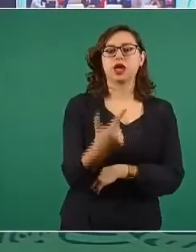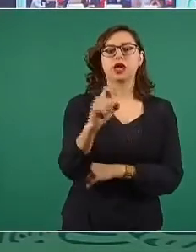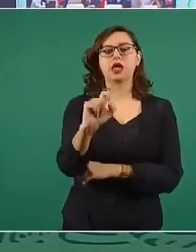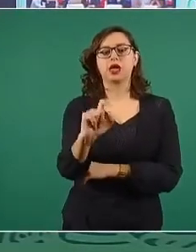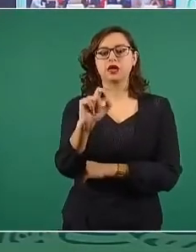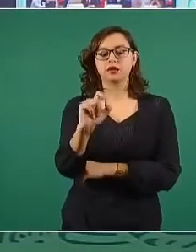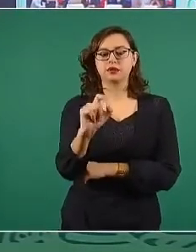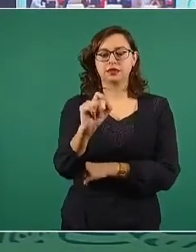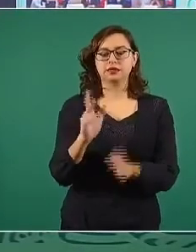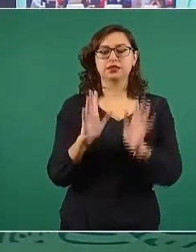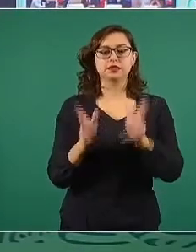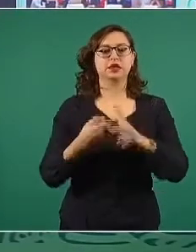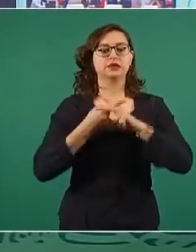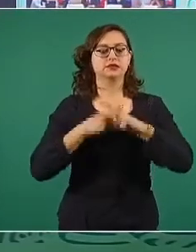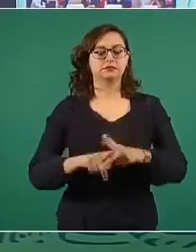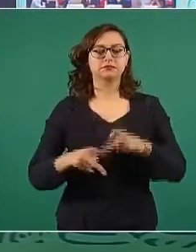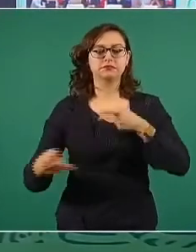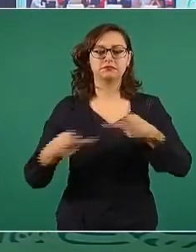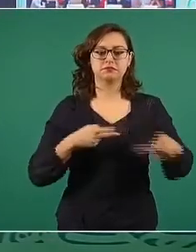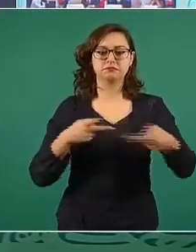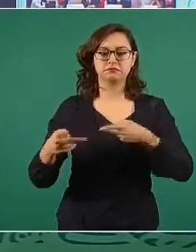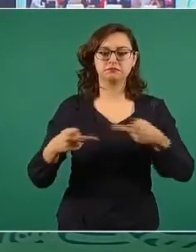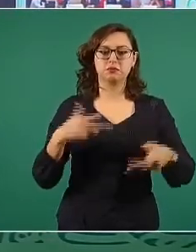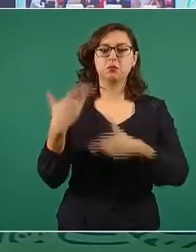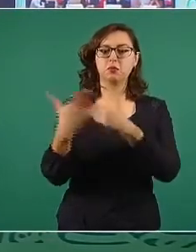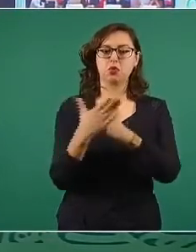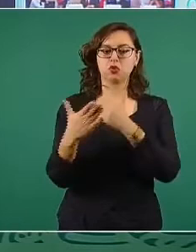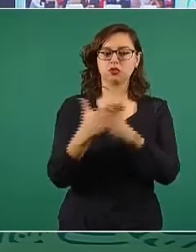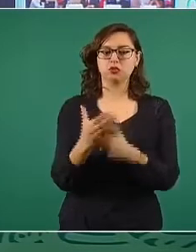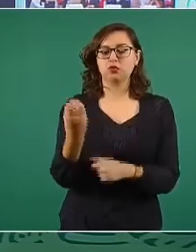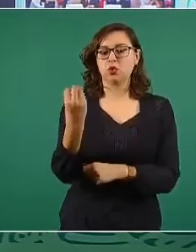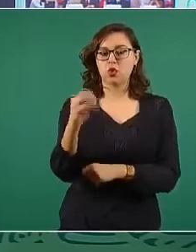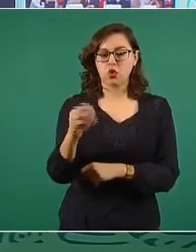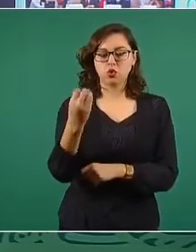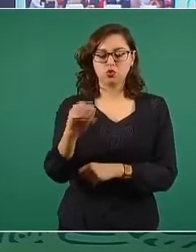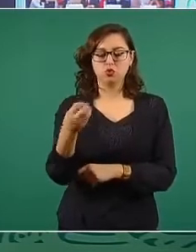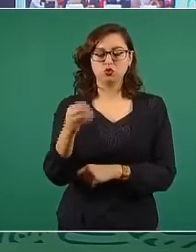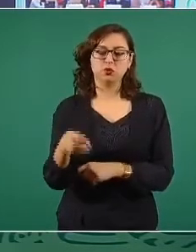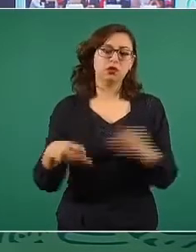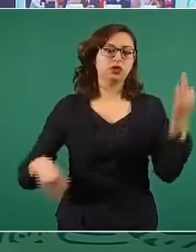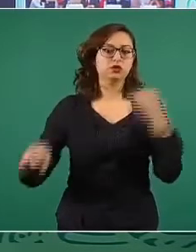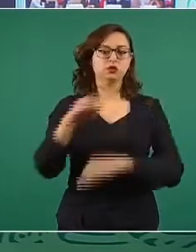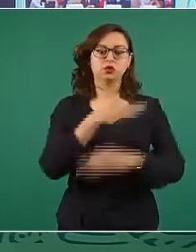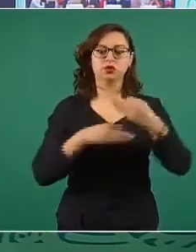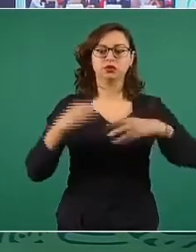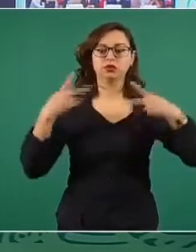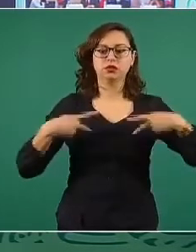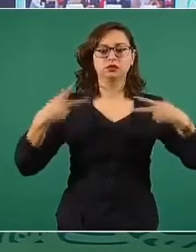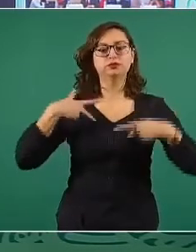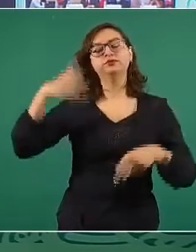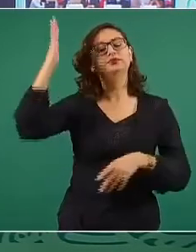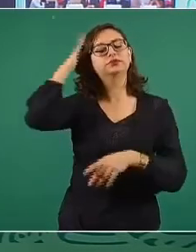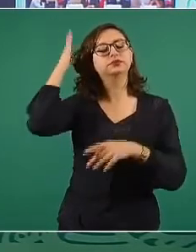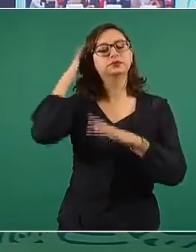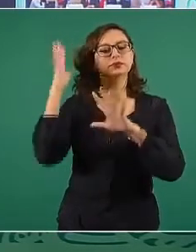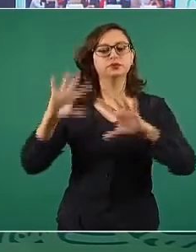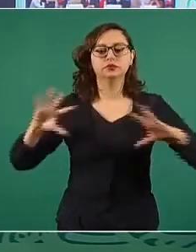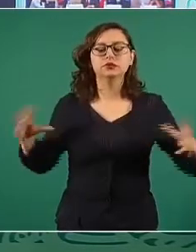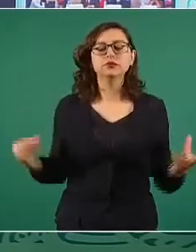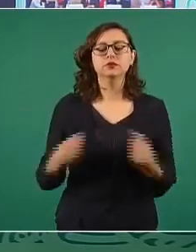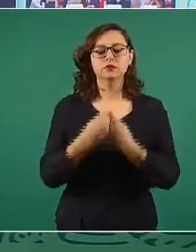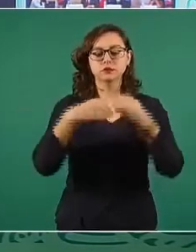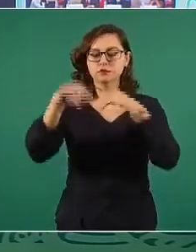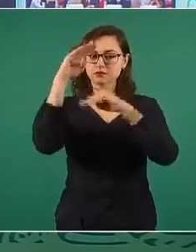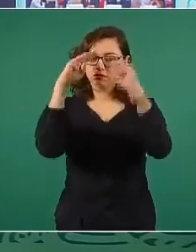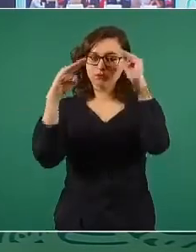hacia el mes de octubre. Se reunieron todos los responsables del G20 para ampliar la distribución global de vacunas